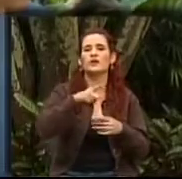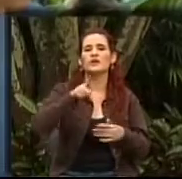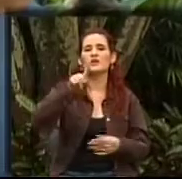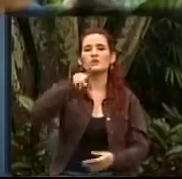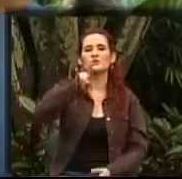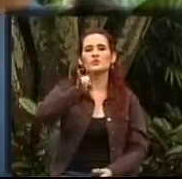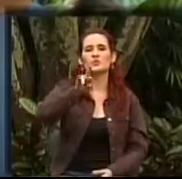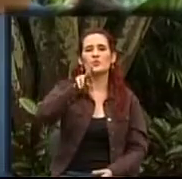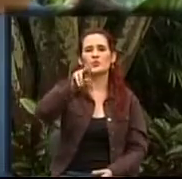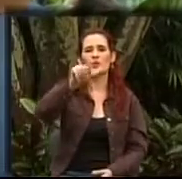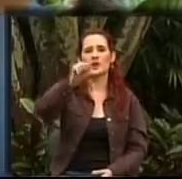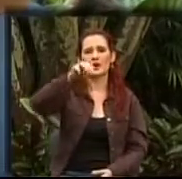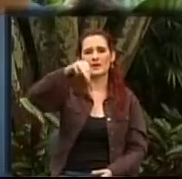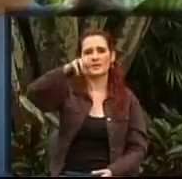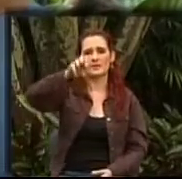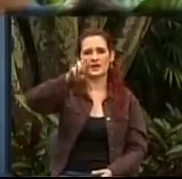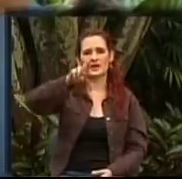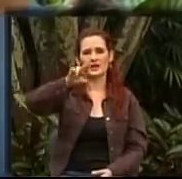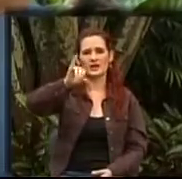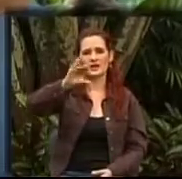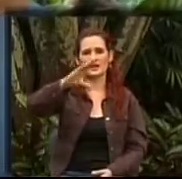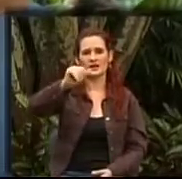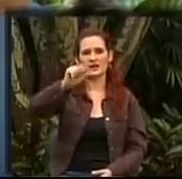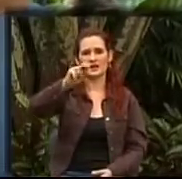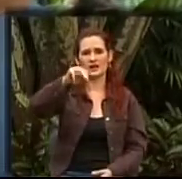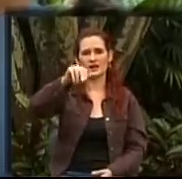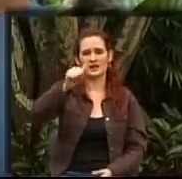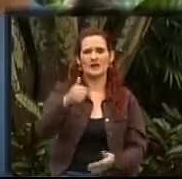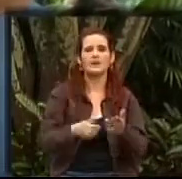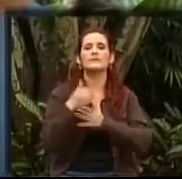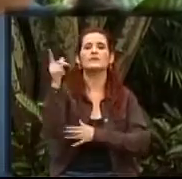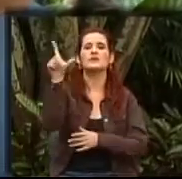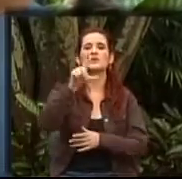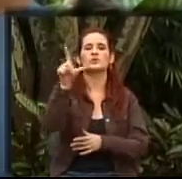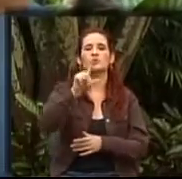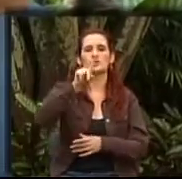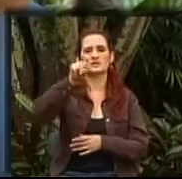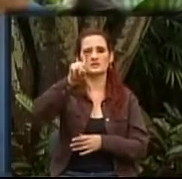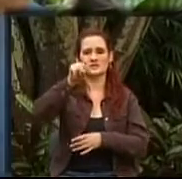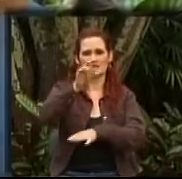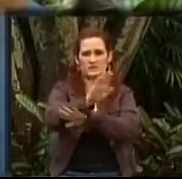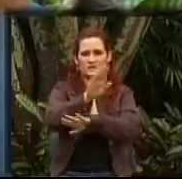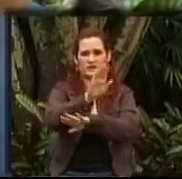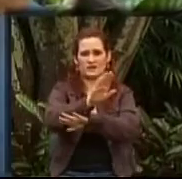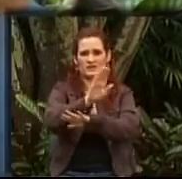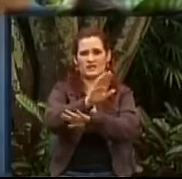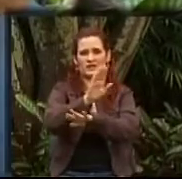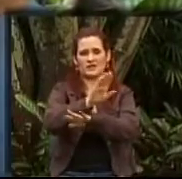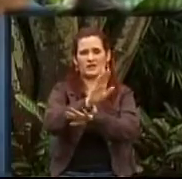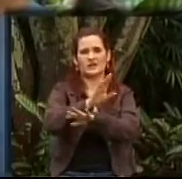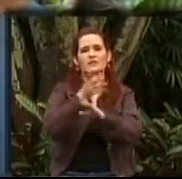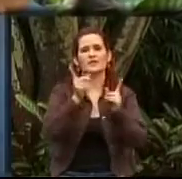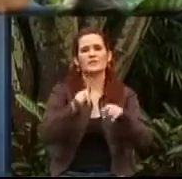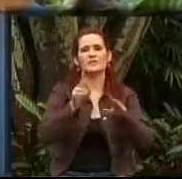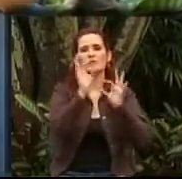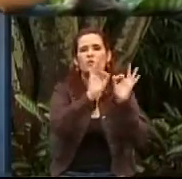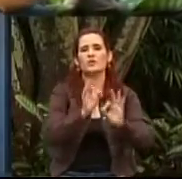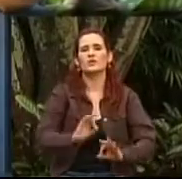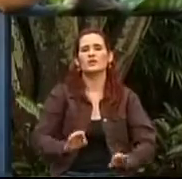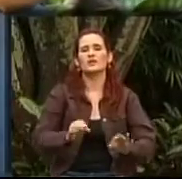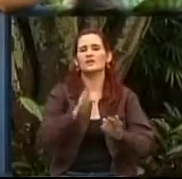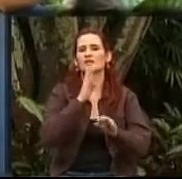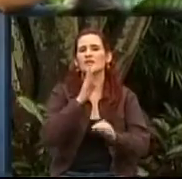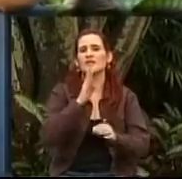Suramericana, se inaugura el lunes a partir de las 6 de la tarde y esto cuenta con la organización de la Corporación Amigos con